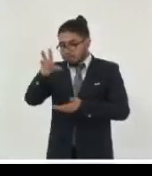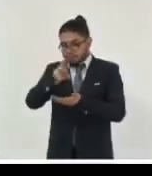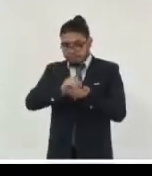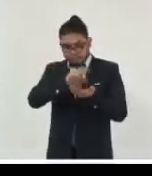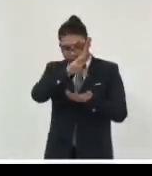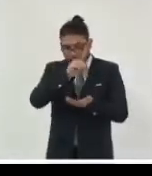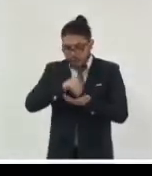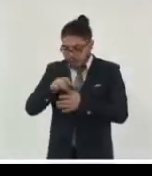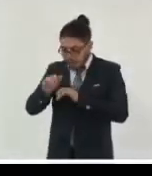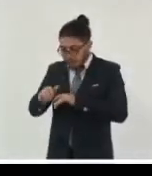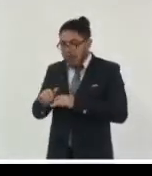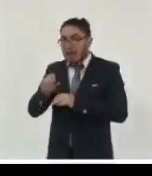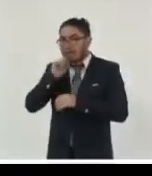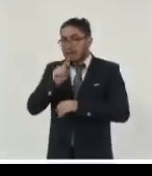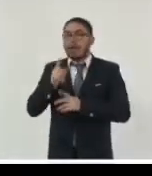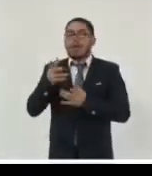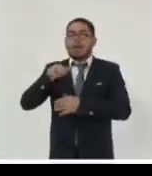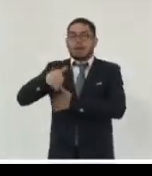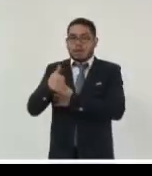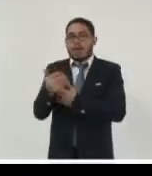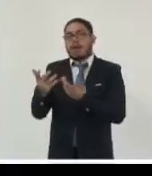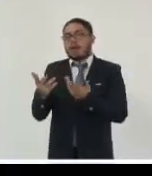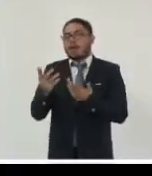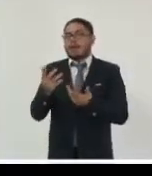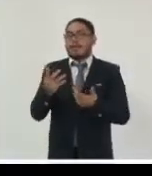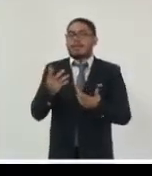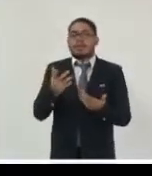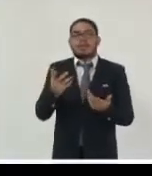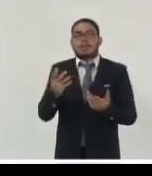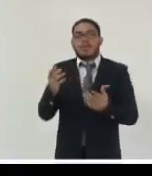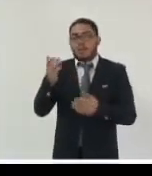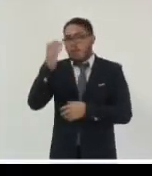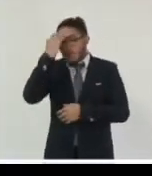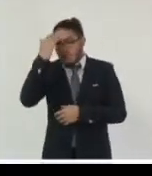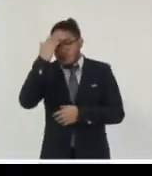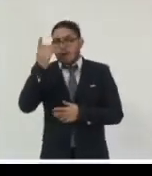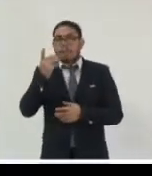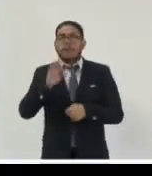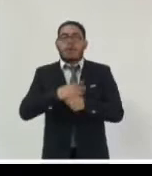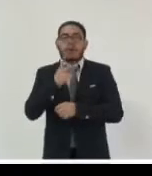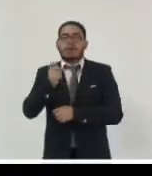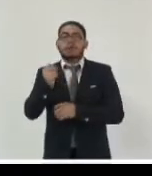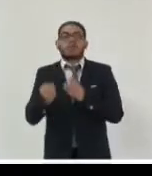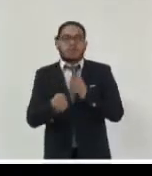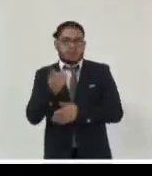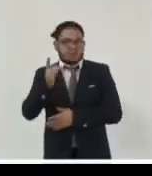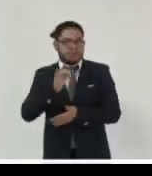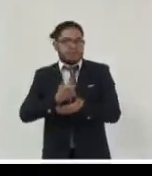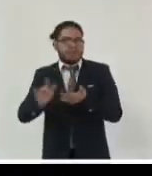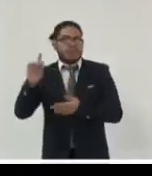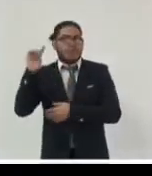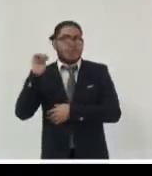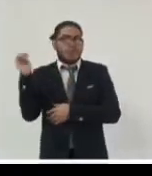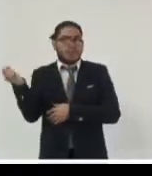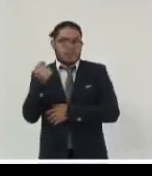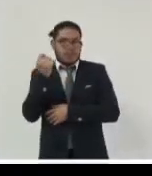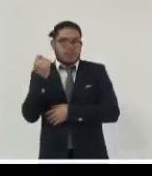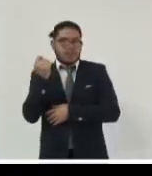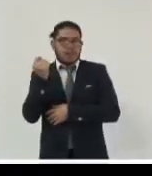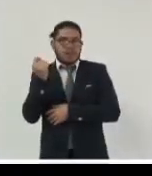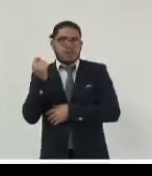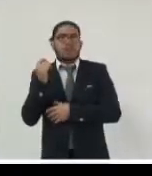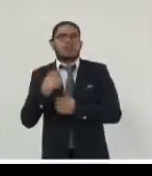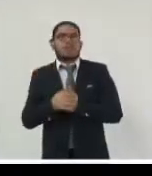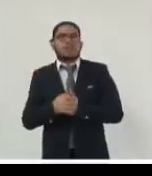parece que romper la fascinación tecnológica esto daría para mucho en el tiempo no importa pero lo primero que tenemos que hacer es dejar de